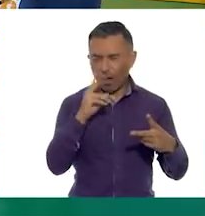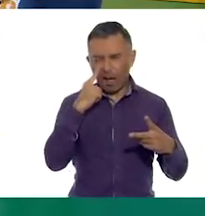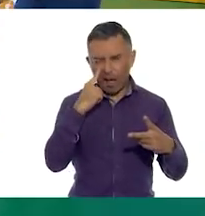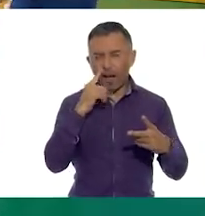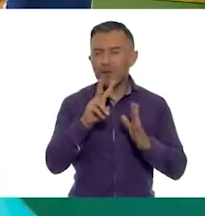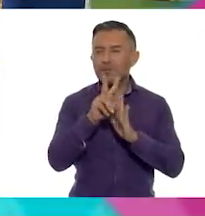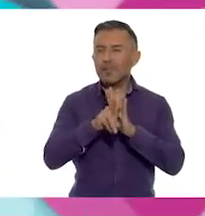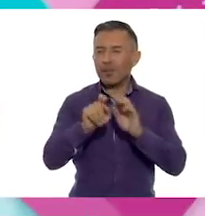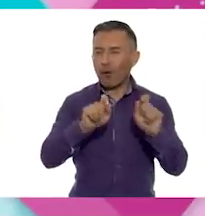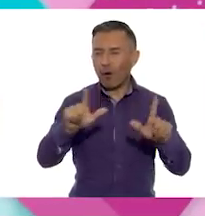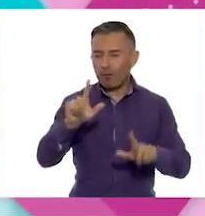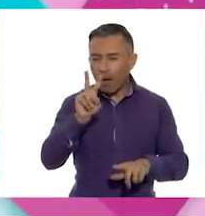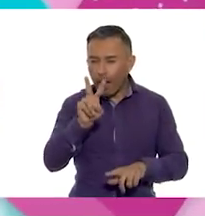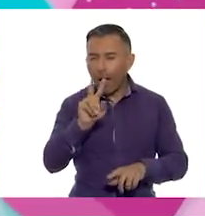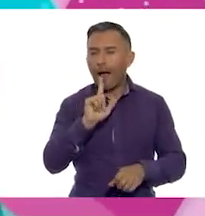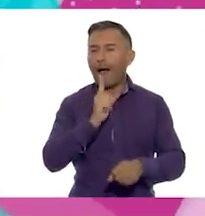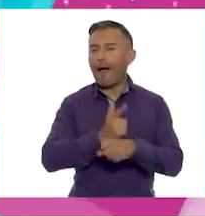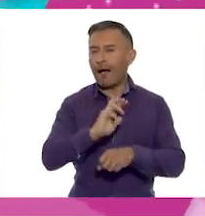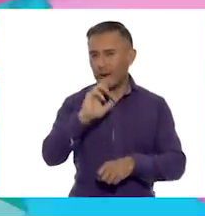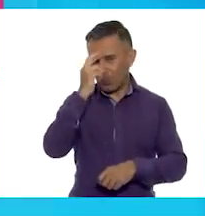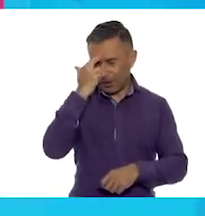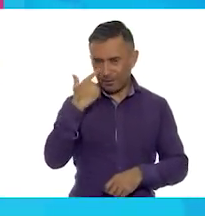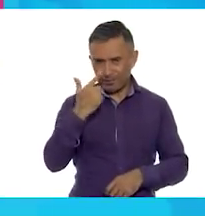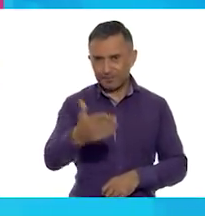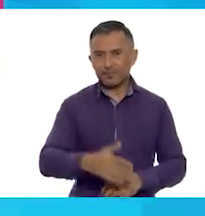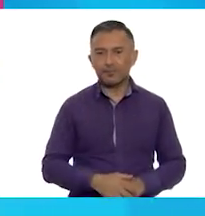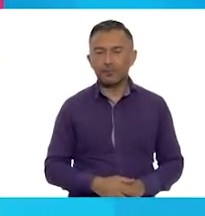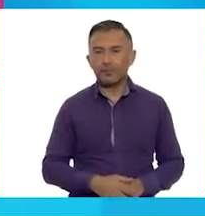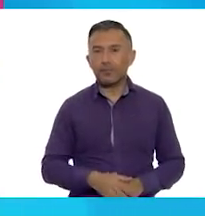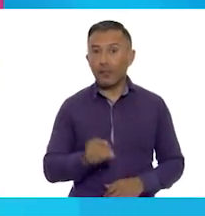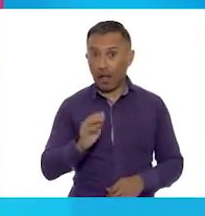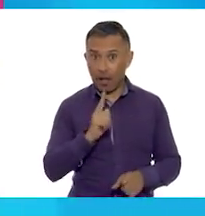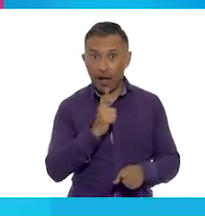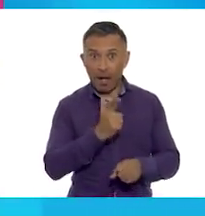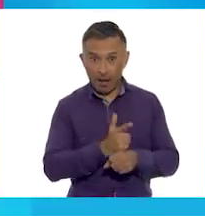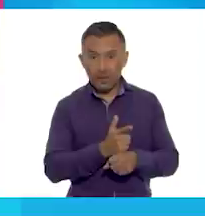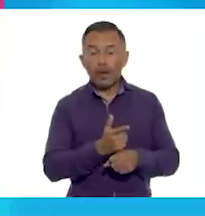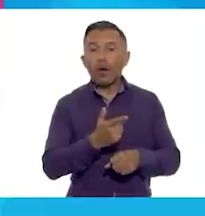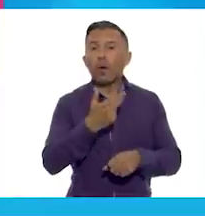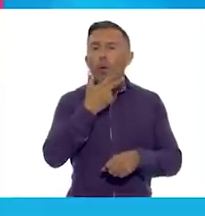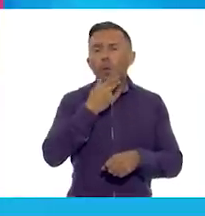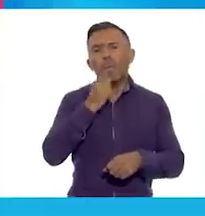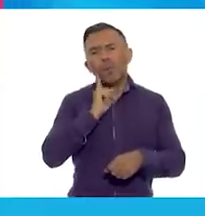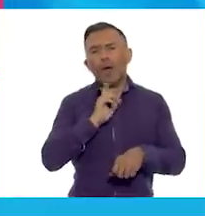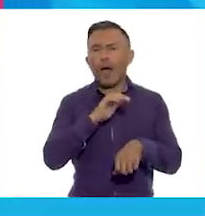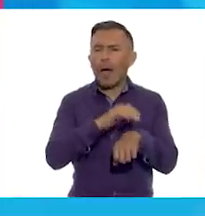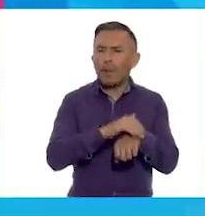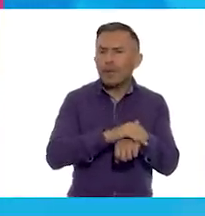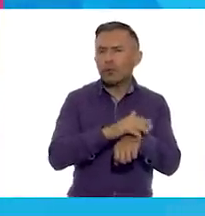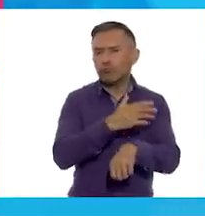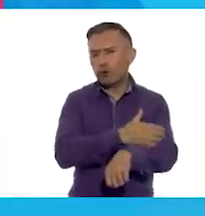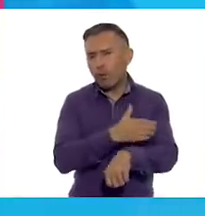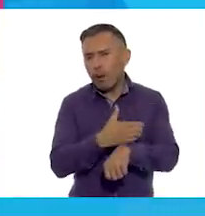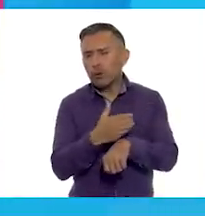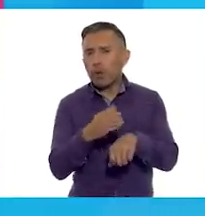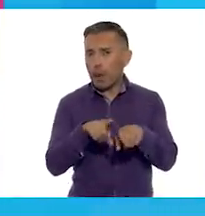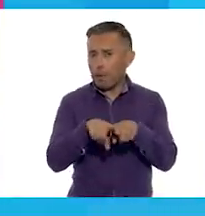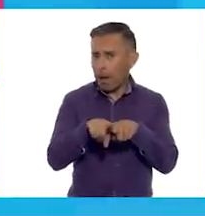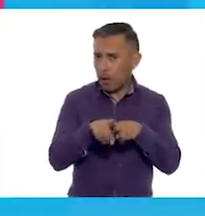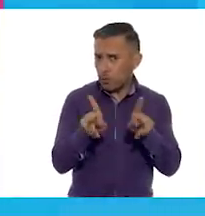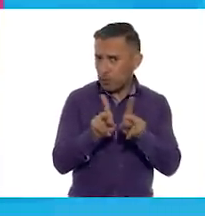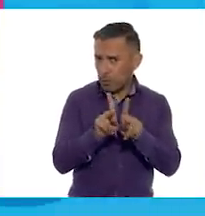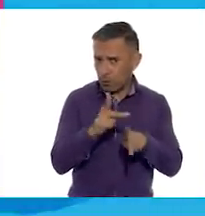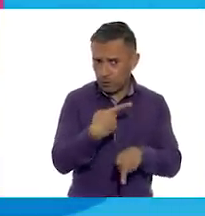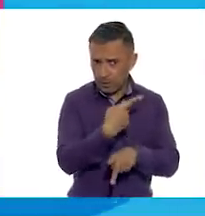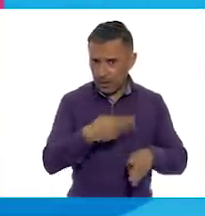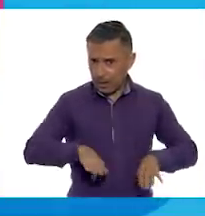¡Vamos! ¿Te has dado cuenta que tus compañeros, amigos e incluso tus hermanos o primos son diferentes a ti?